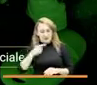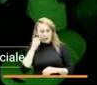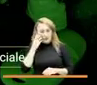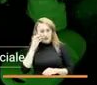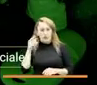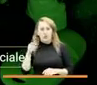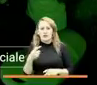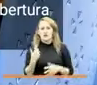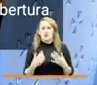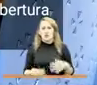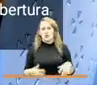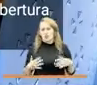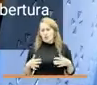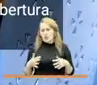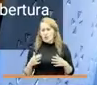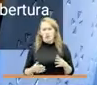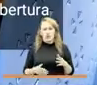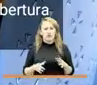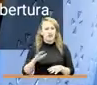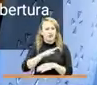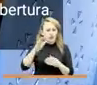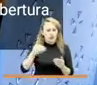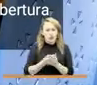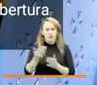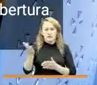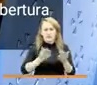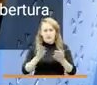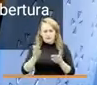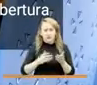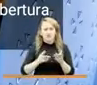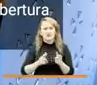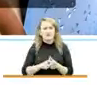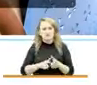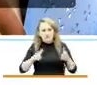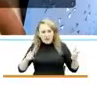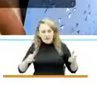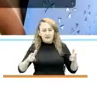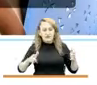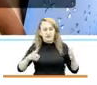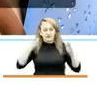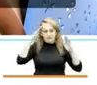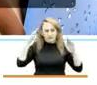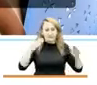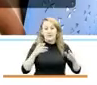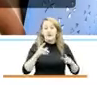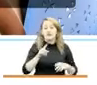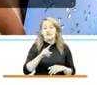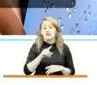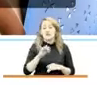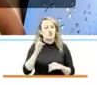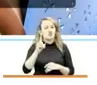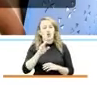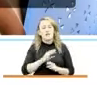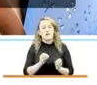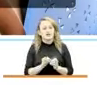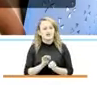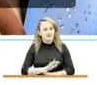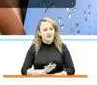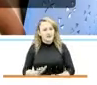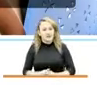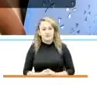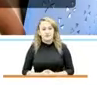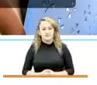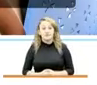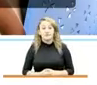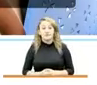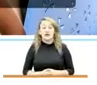todos los servicios que tiene el ICBF en el marco de la estrategia Ni Uno Más. Y es así como pasamos de